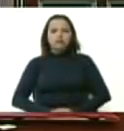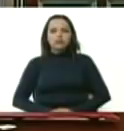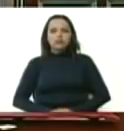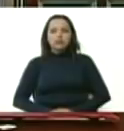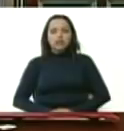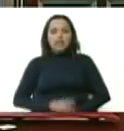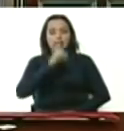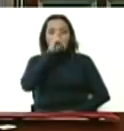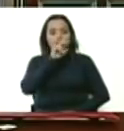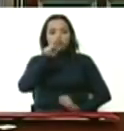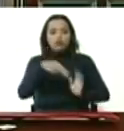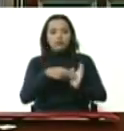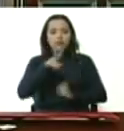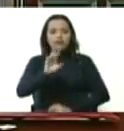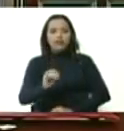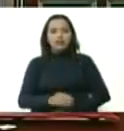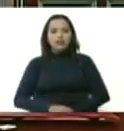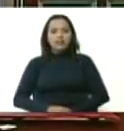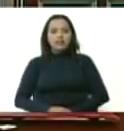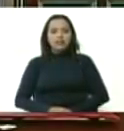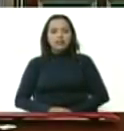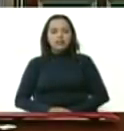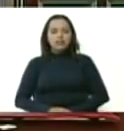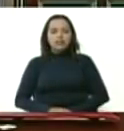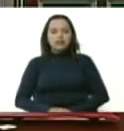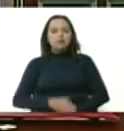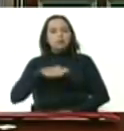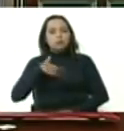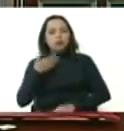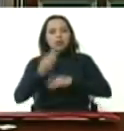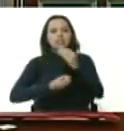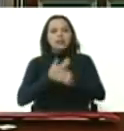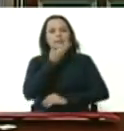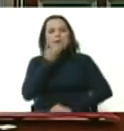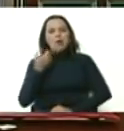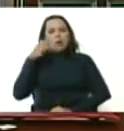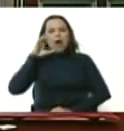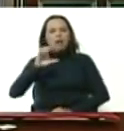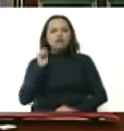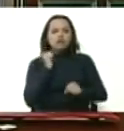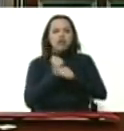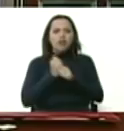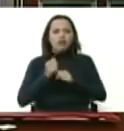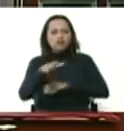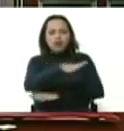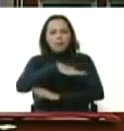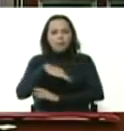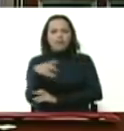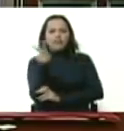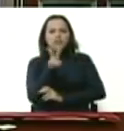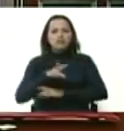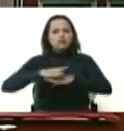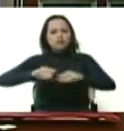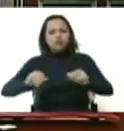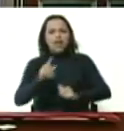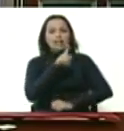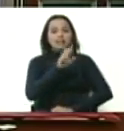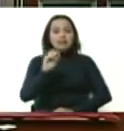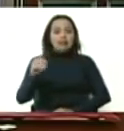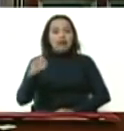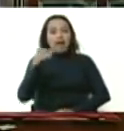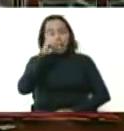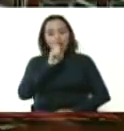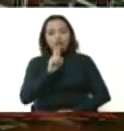el año 2020 el año 2020 va a ser el mejor año productivo en el campo venezolano en 100 años